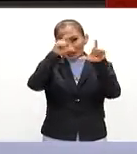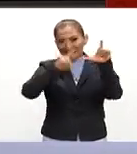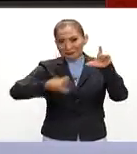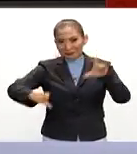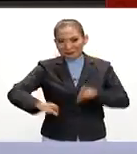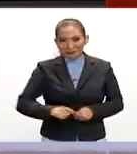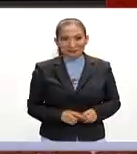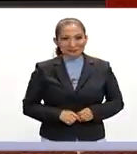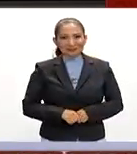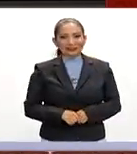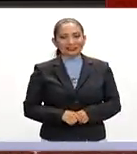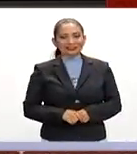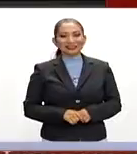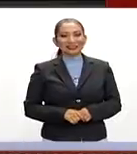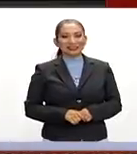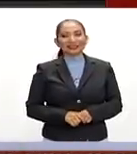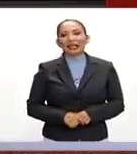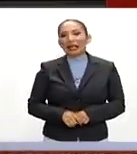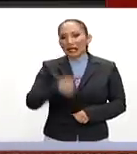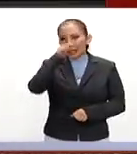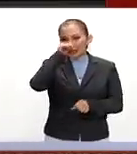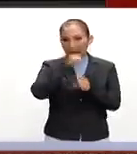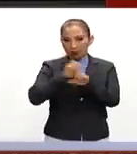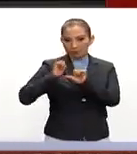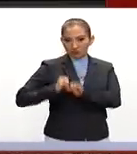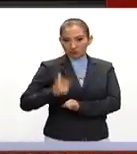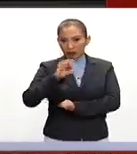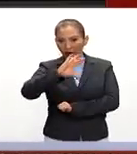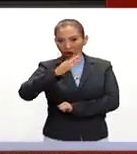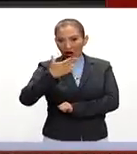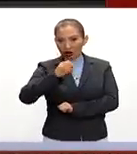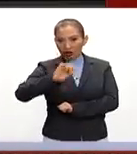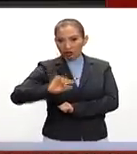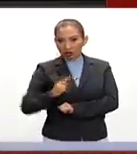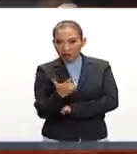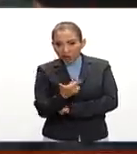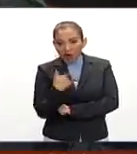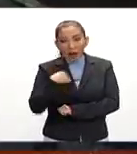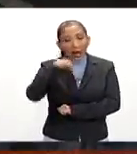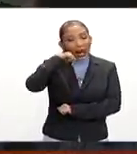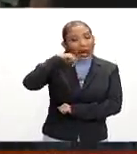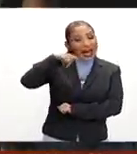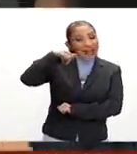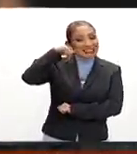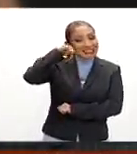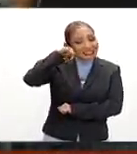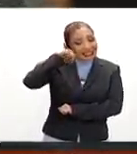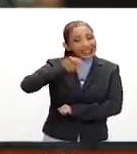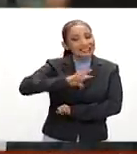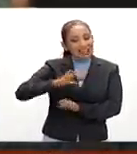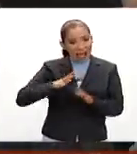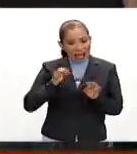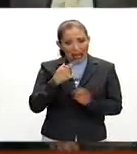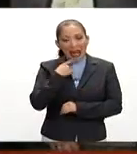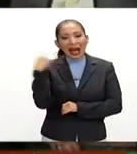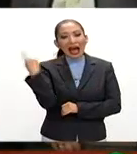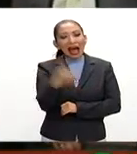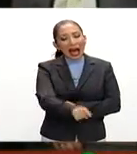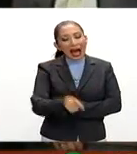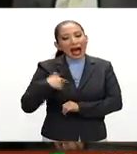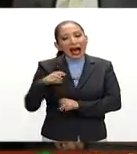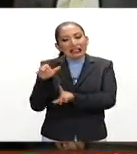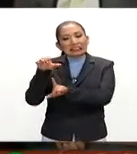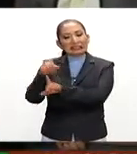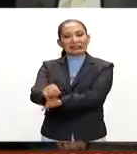Mexicana. El secretario de Gobernación, Miguel Ángel Osorio Ochoa, confirmó ayer que ya se giró una orden de